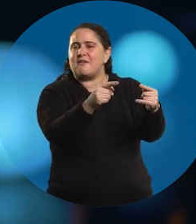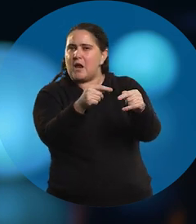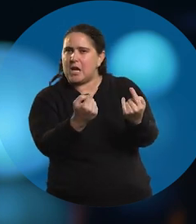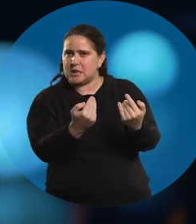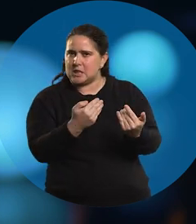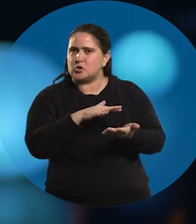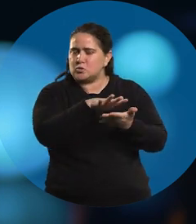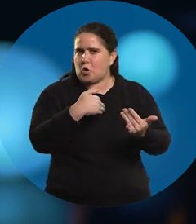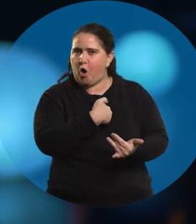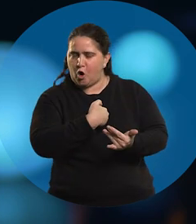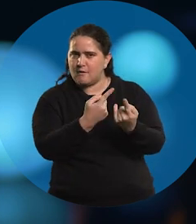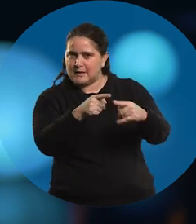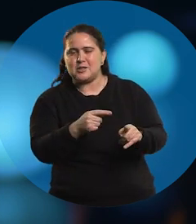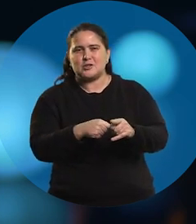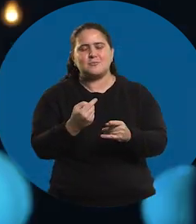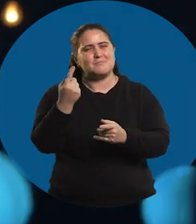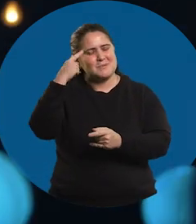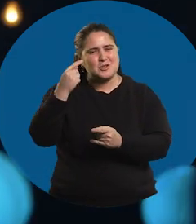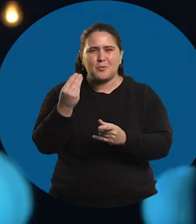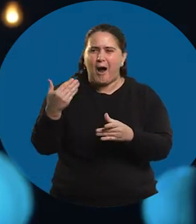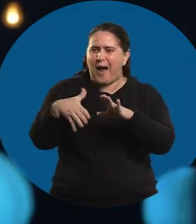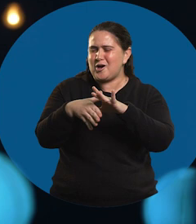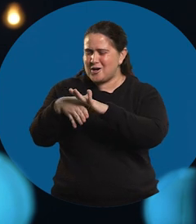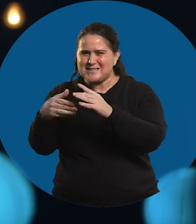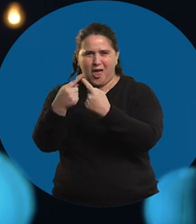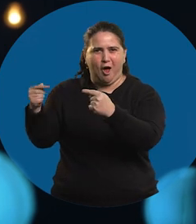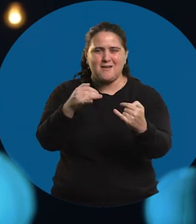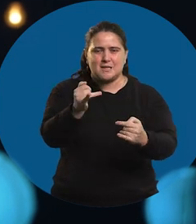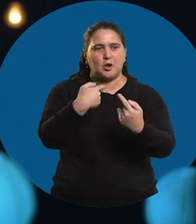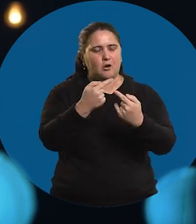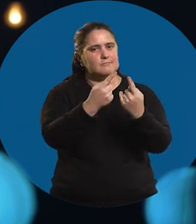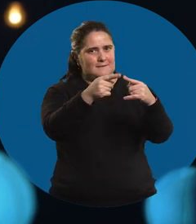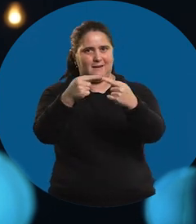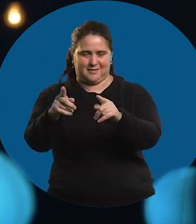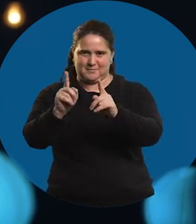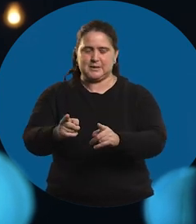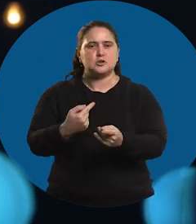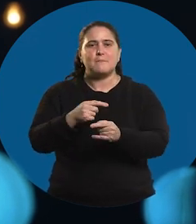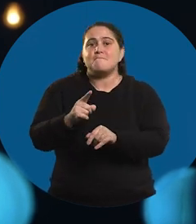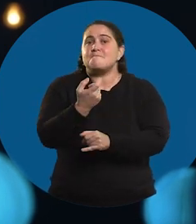diferentes cosas. Por más de que uno diga, tienen mucho en común. Es como, yo entro el primer día de clase y